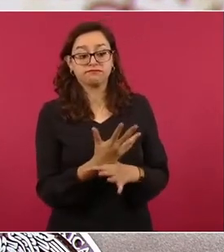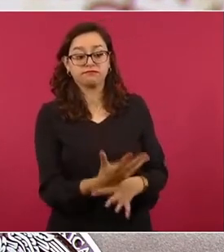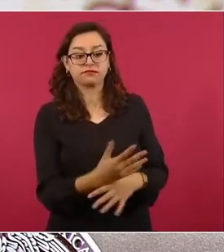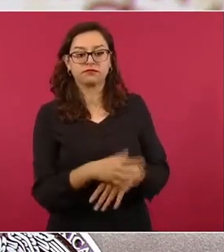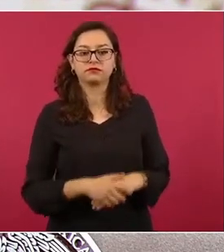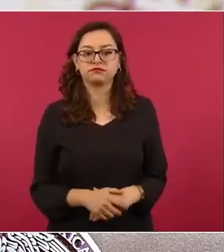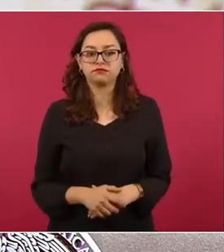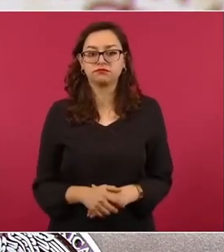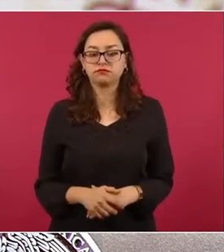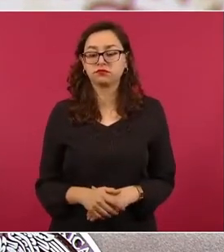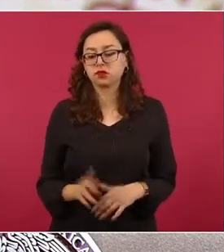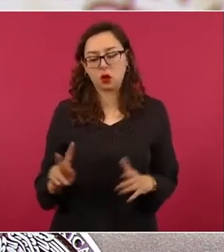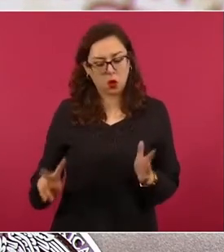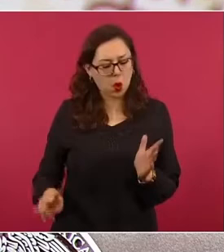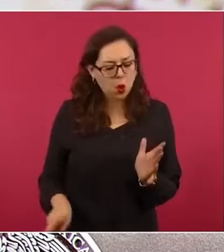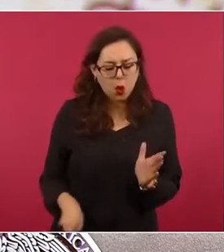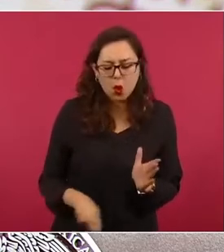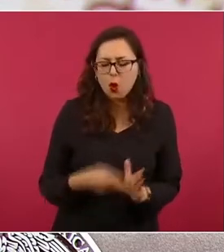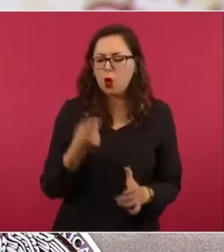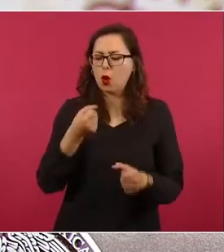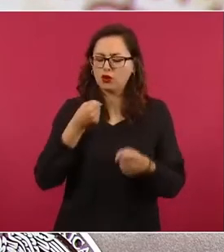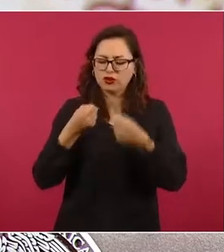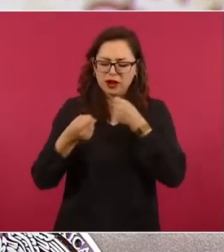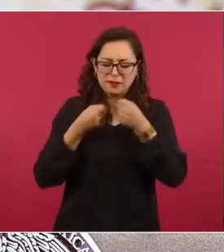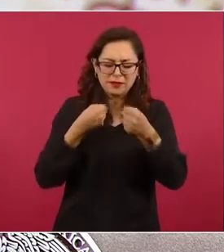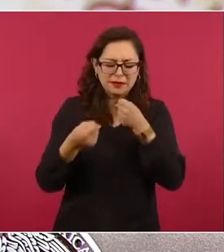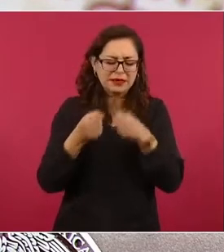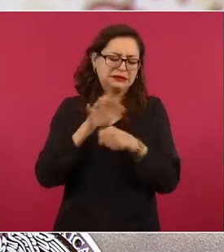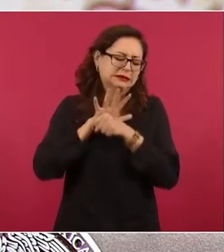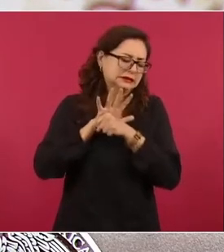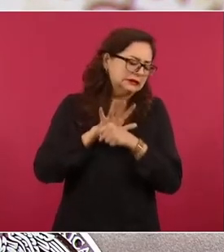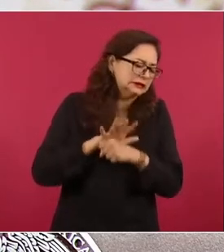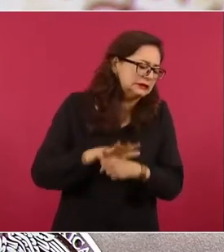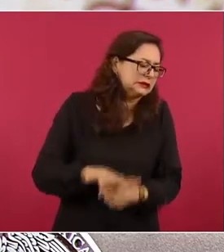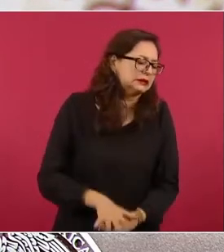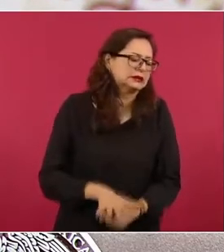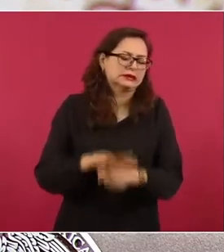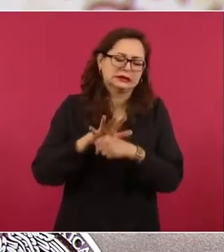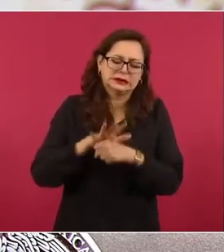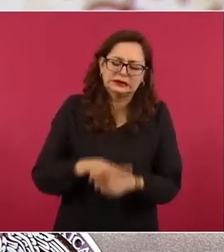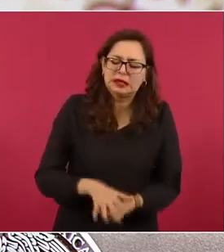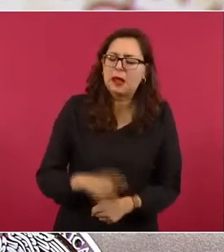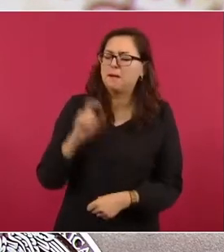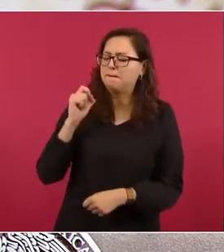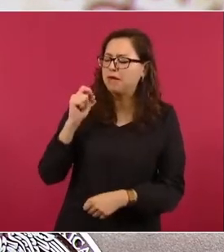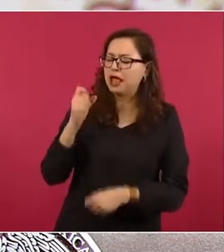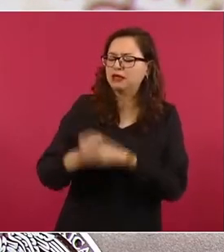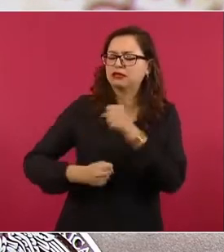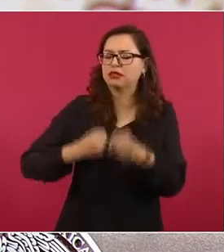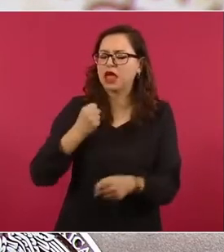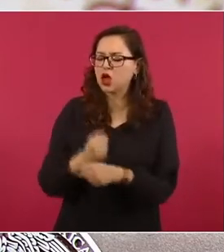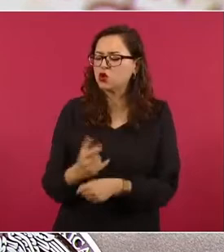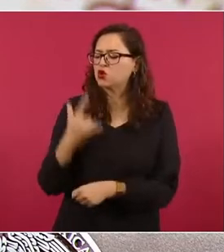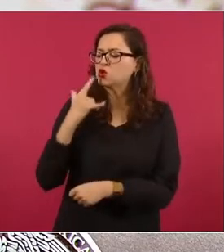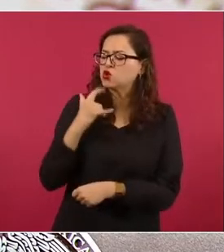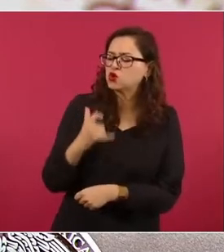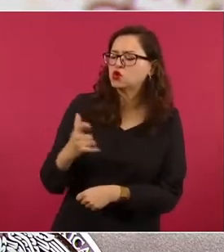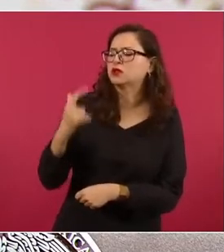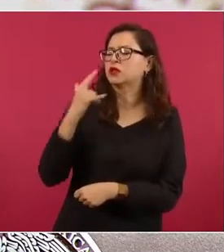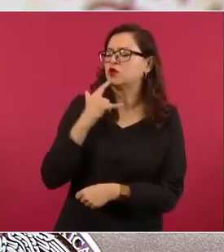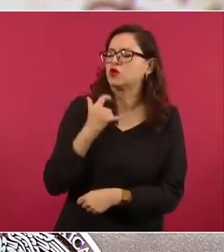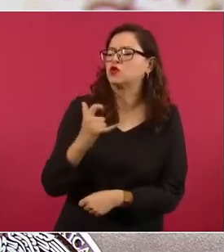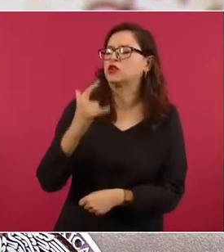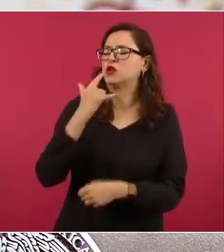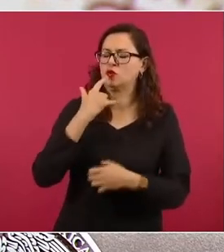prensa viene de regreso. Veinte años de lucha frontal de muchos y dos décadas de consolidación de esas libertades están